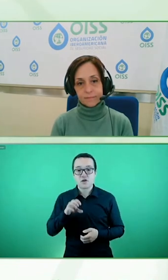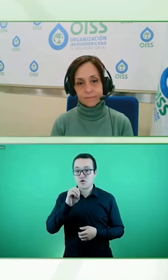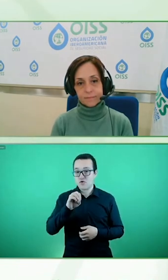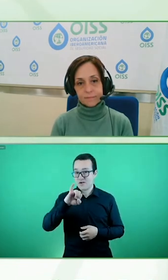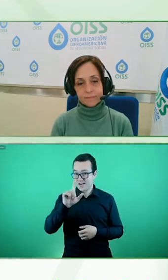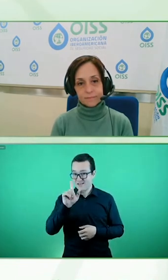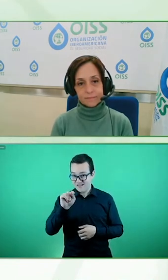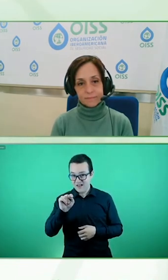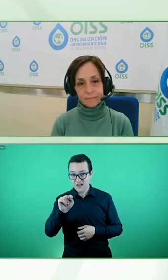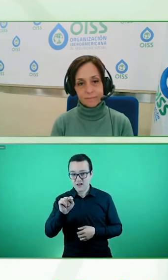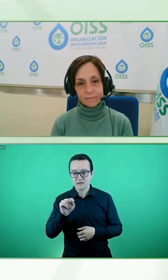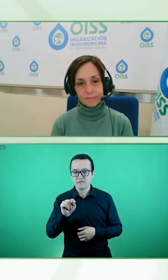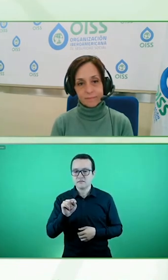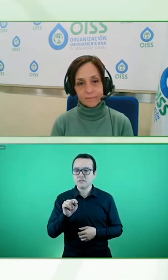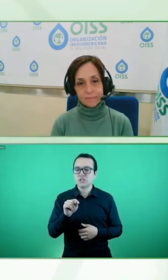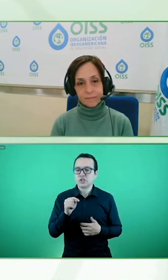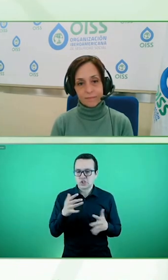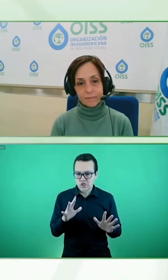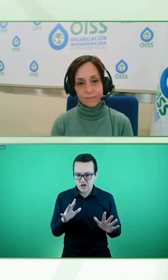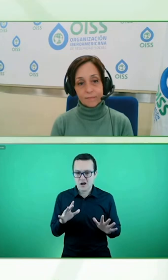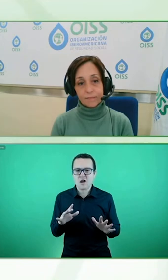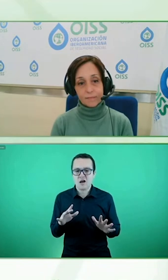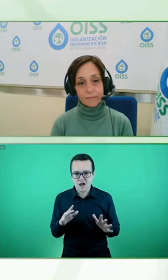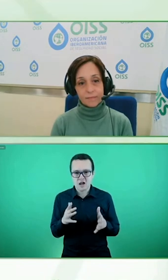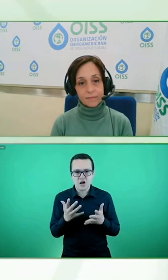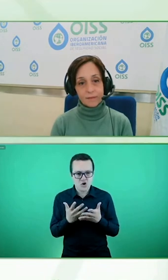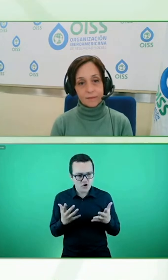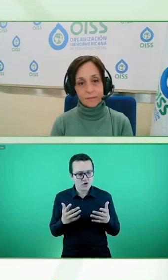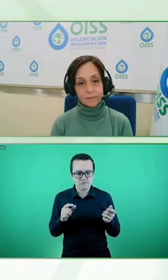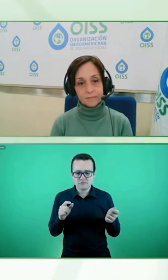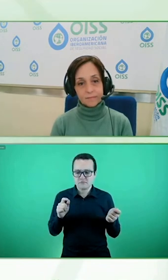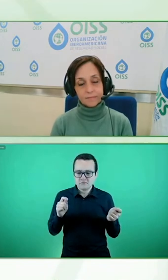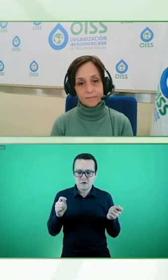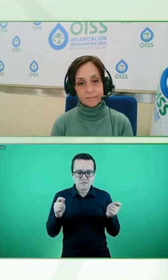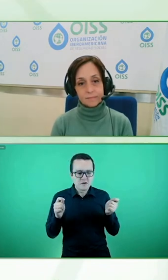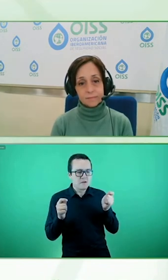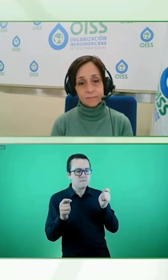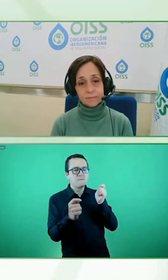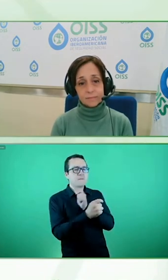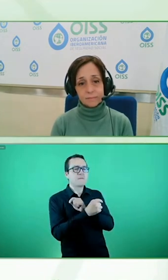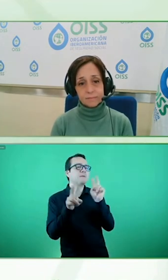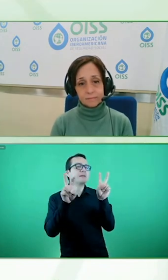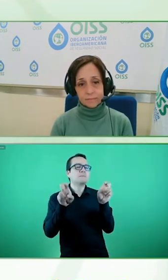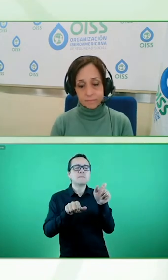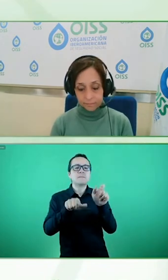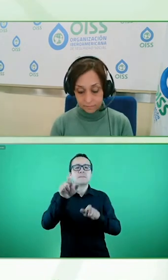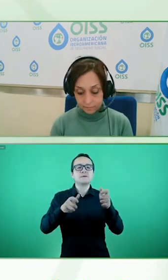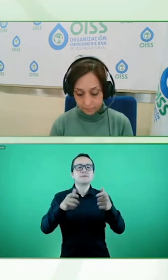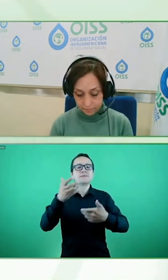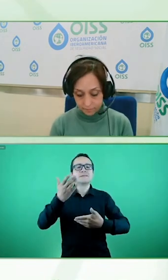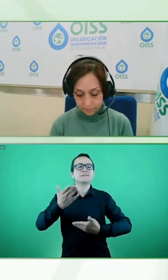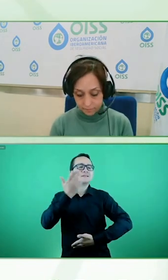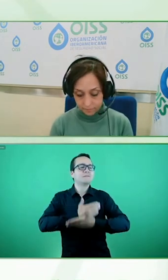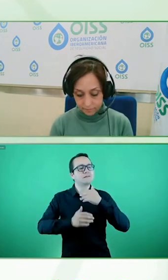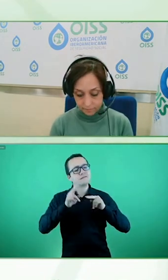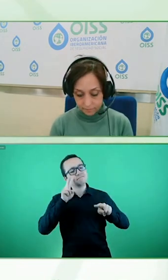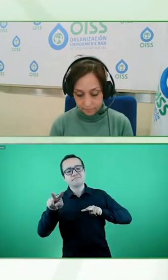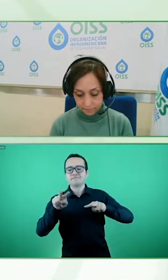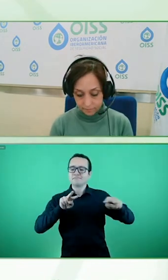cambiado nuestro abordaje a la inclusión de personas con discapacidad en los últimos años,